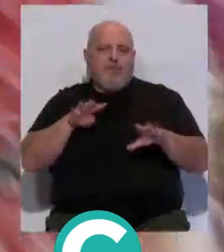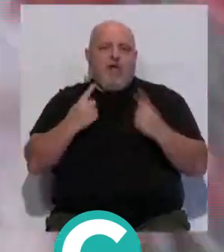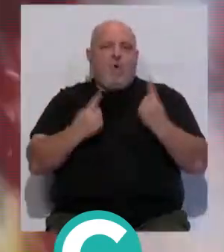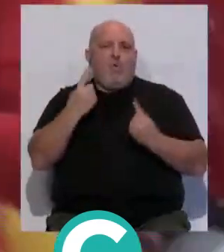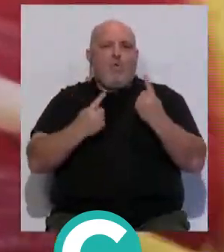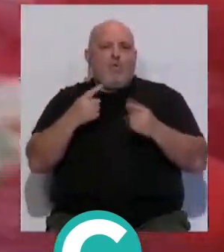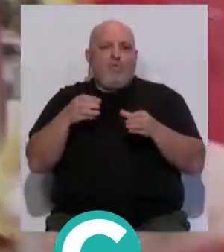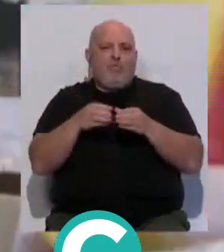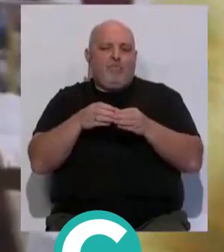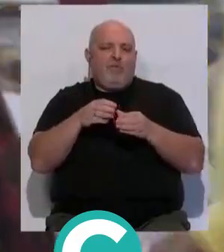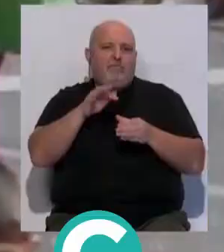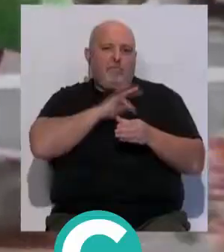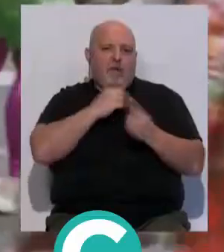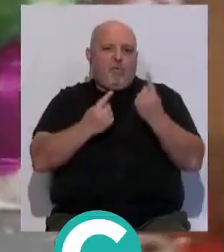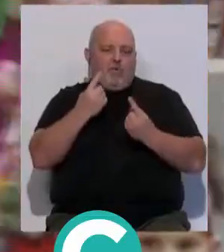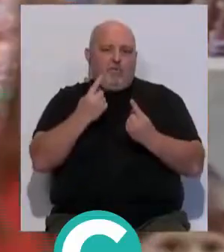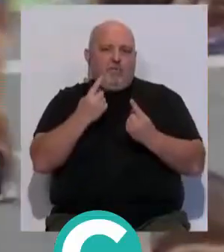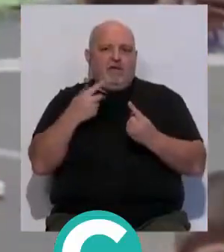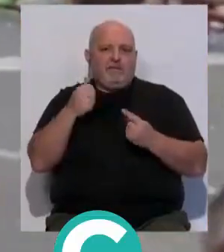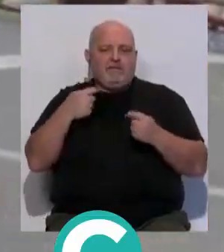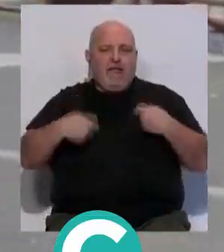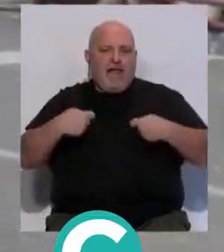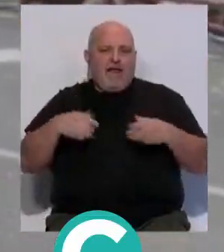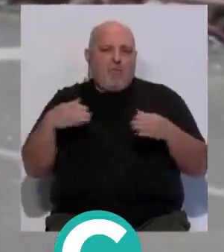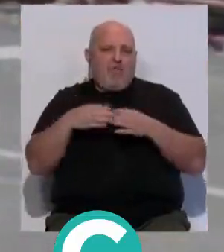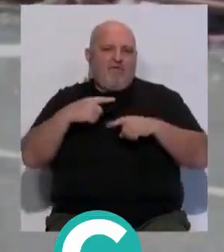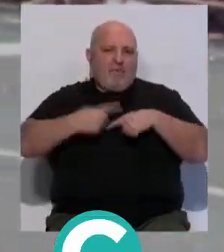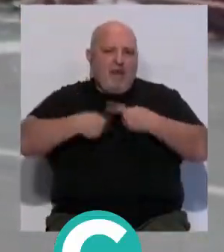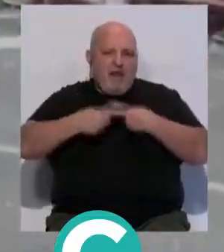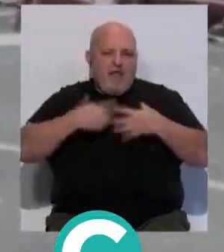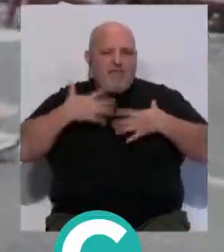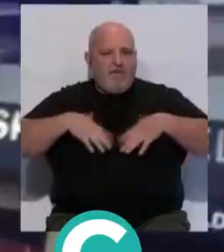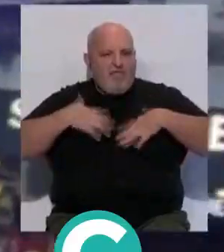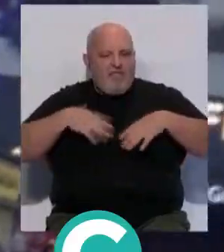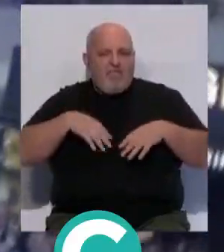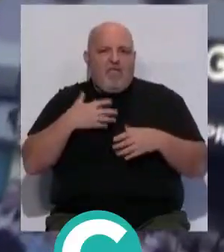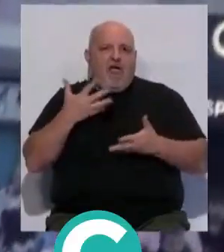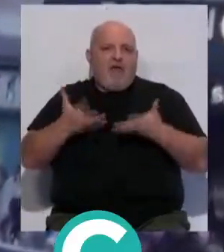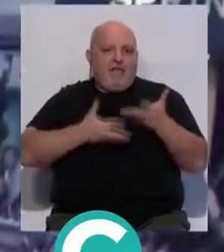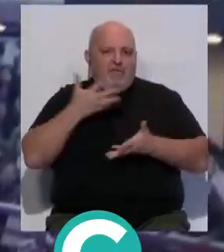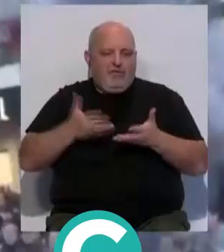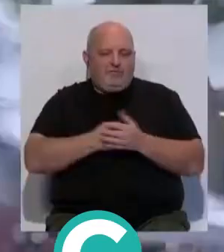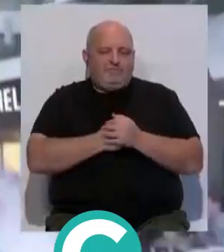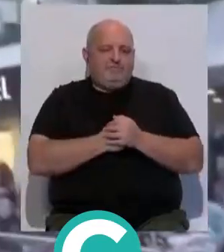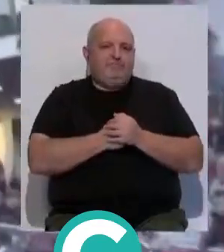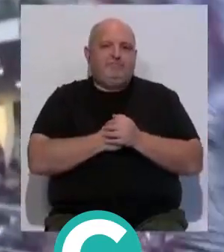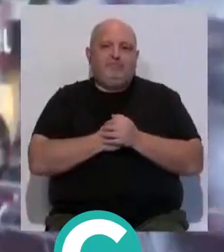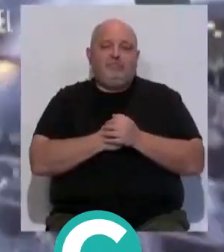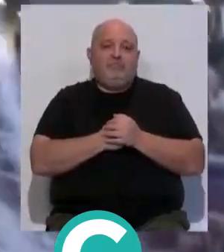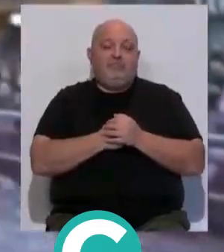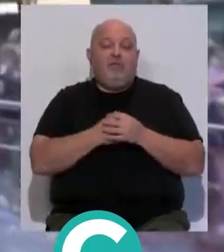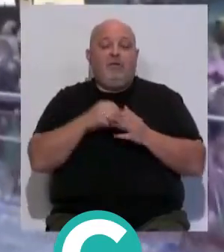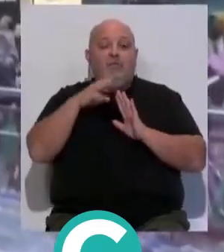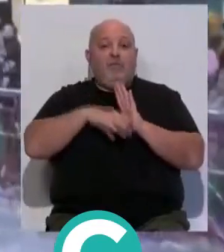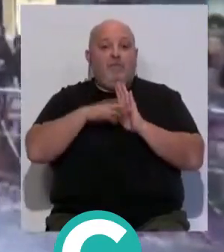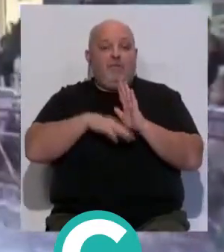algunas de las agrupaciones del COAG, Charanga, grupos familiares disfrazados y grupos de animación. El broche de oro de